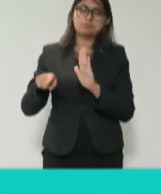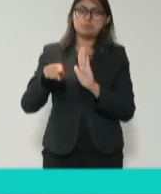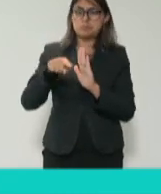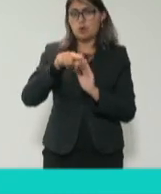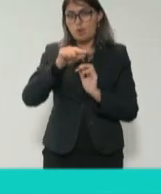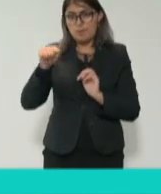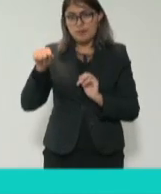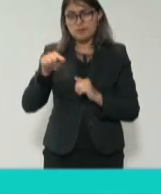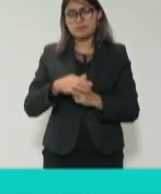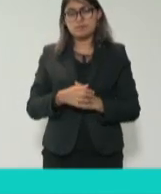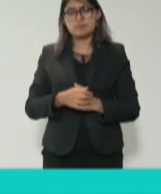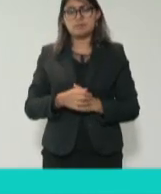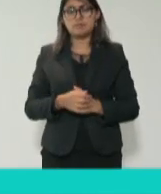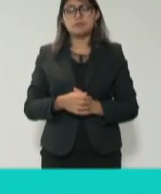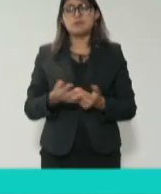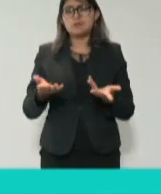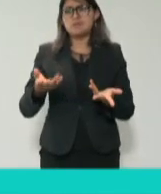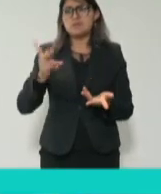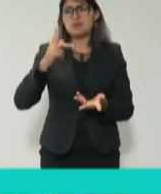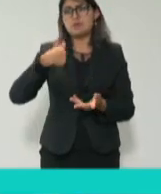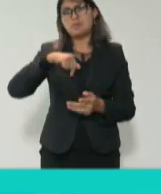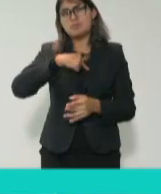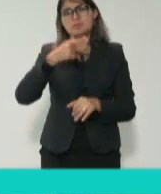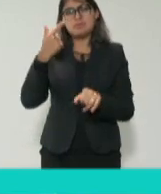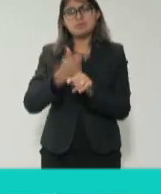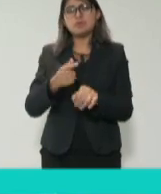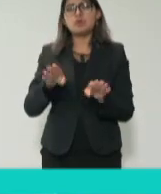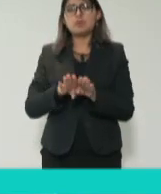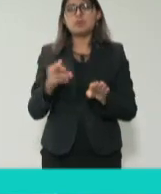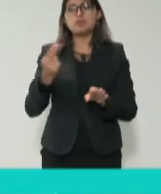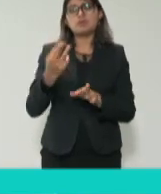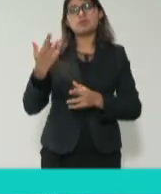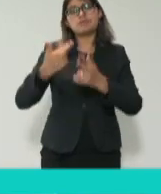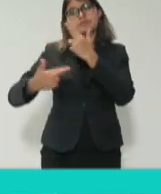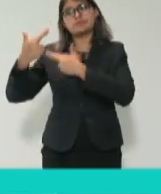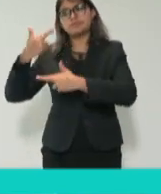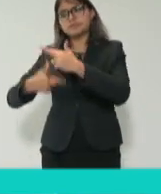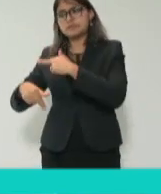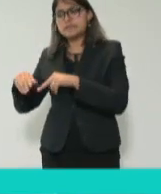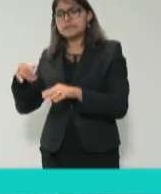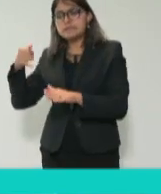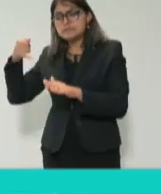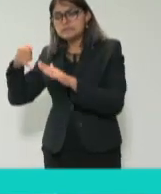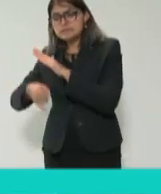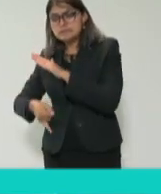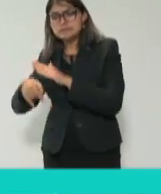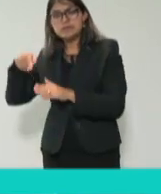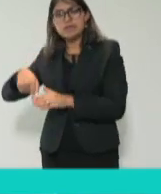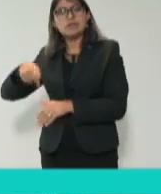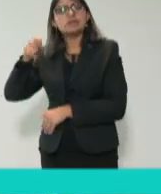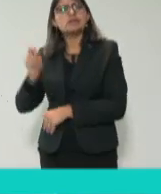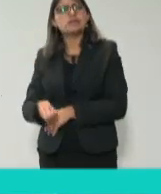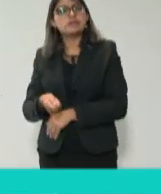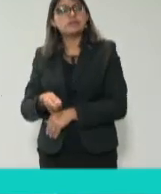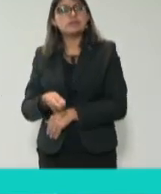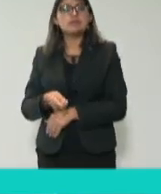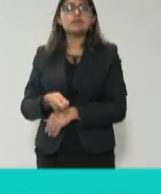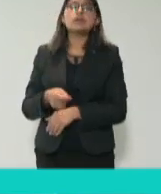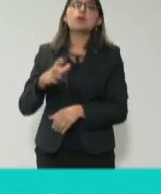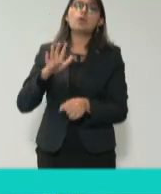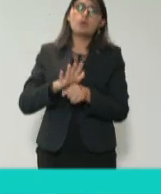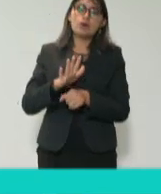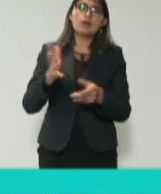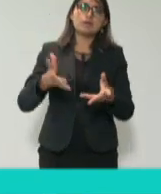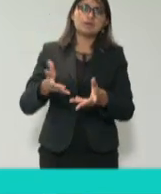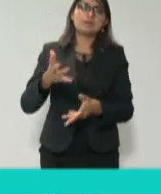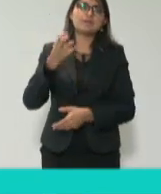irnos a las causas. ¿Y cuáles son las causas? Pues entonces aquí la transparencia, la rendición de cuentas serían las causas y es donde